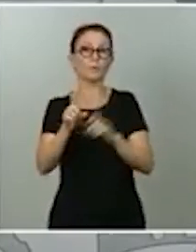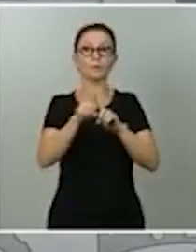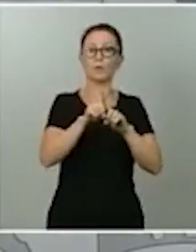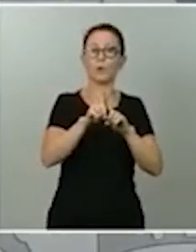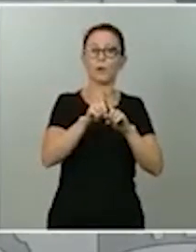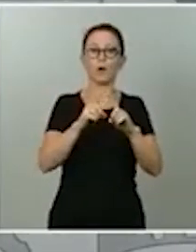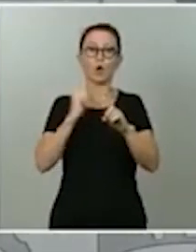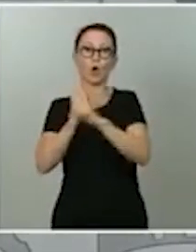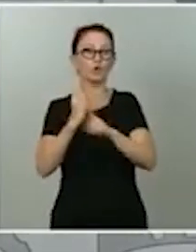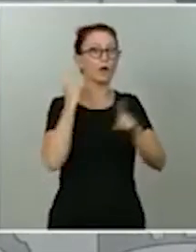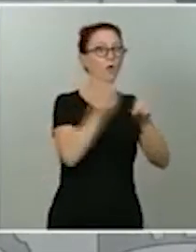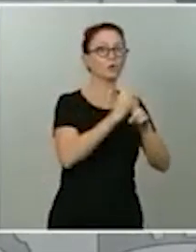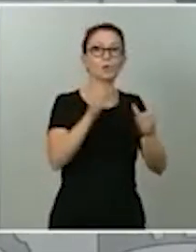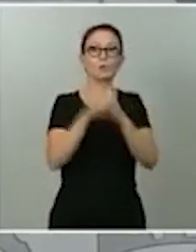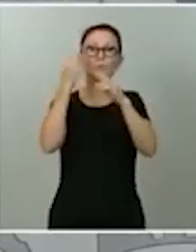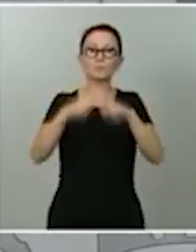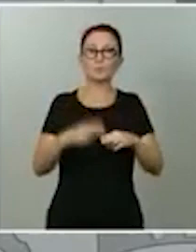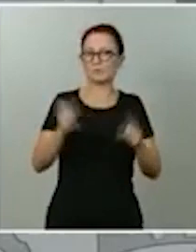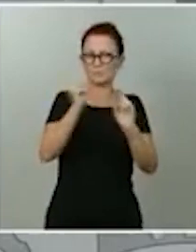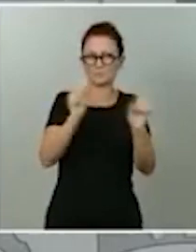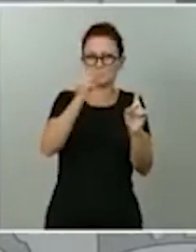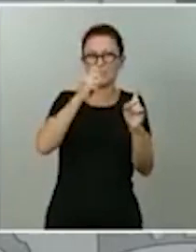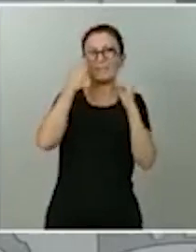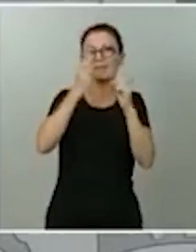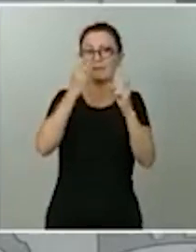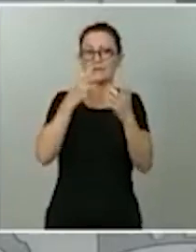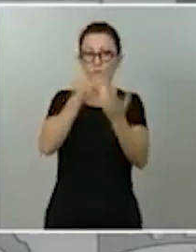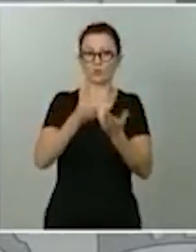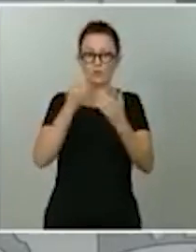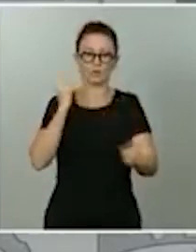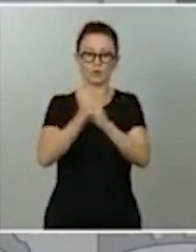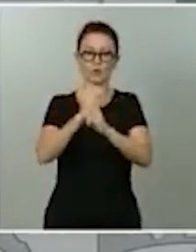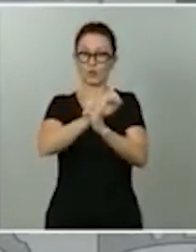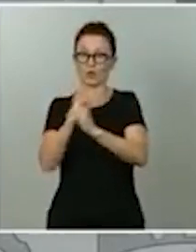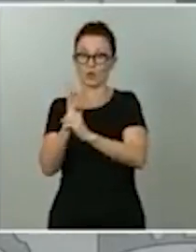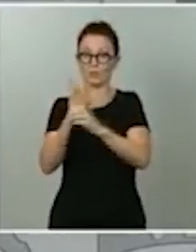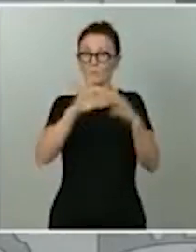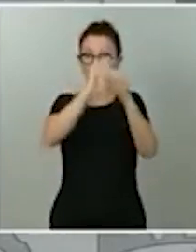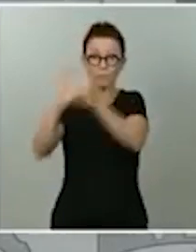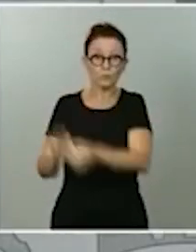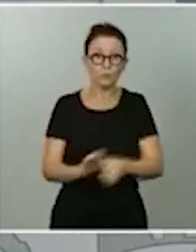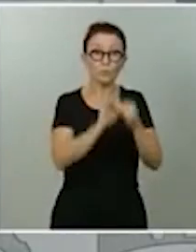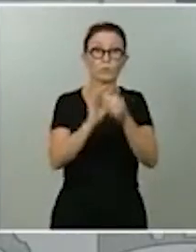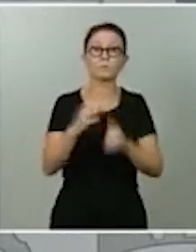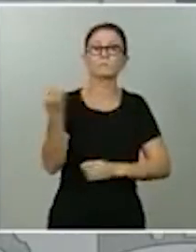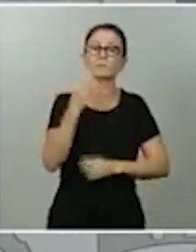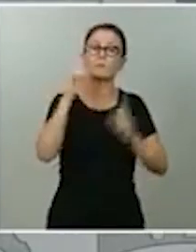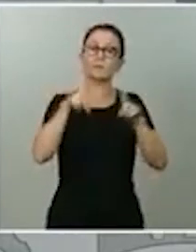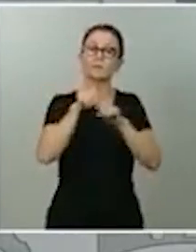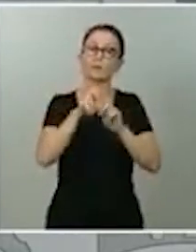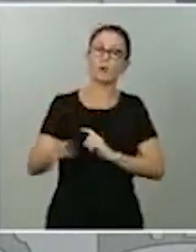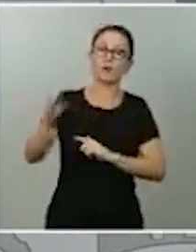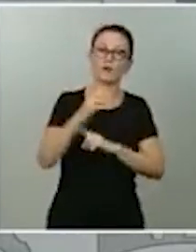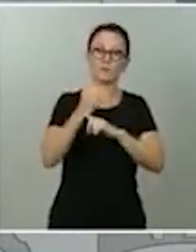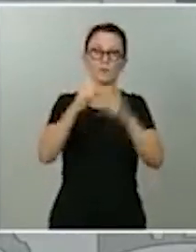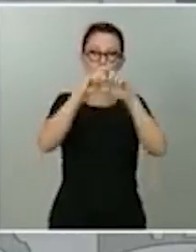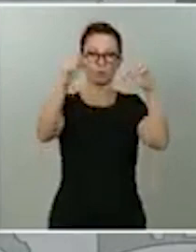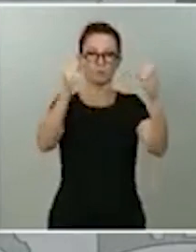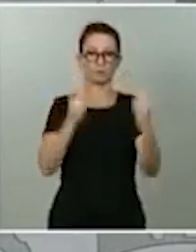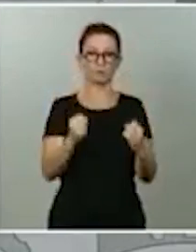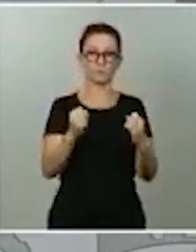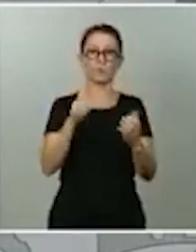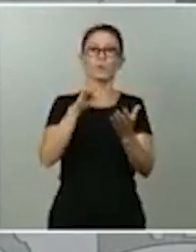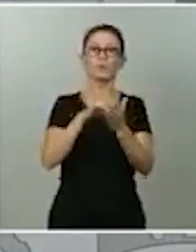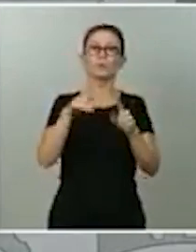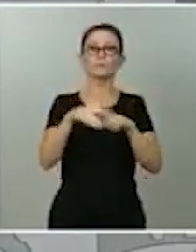la segunda cuestión que me gustaría trasladarles es que tenemos que reforzar el funcionamiento de las instituciones. En medio de una emergencia múltiple,